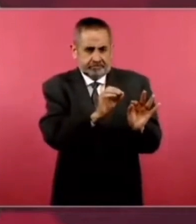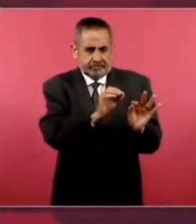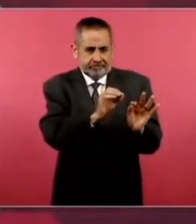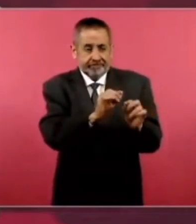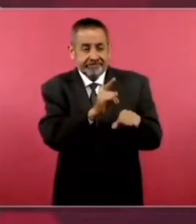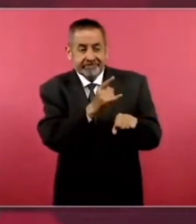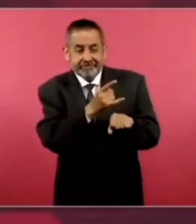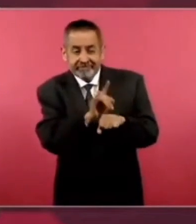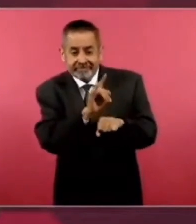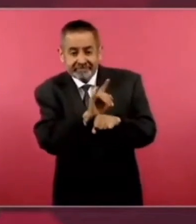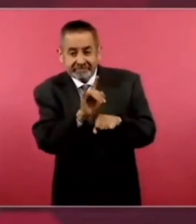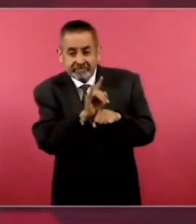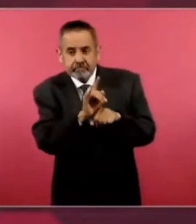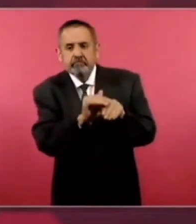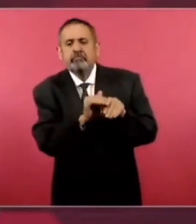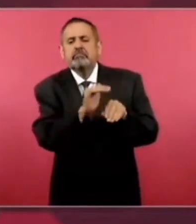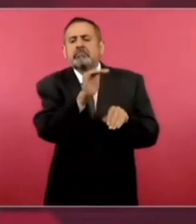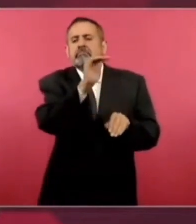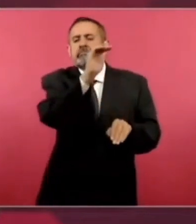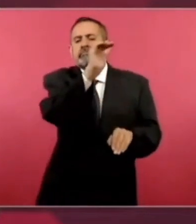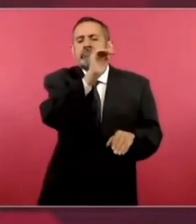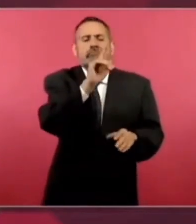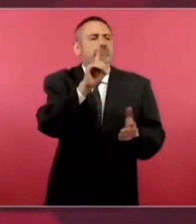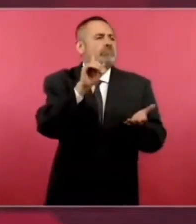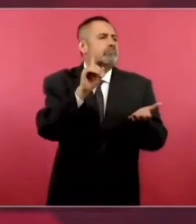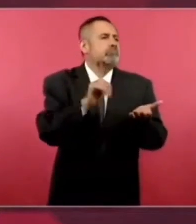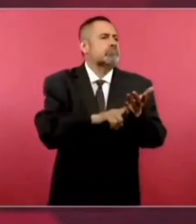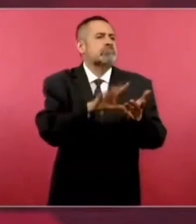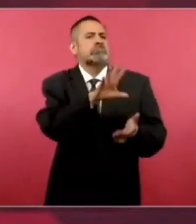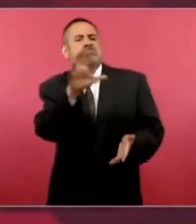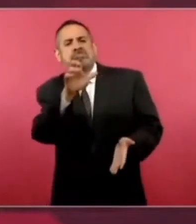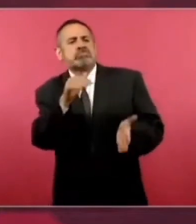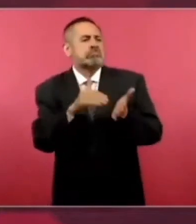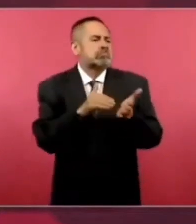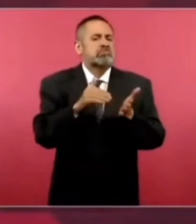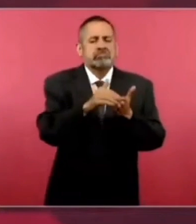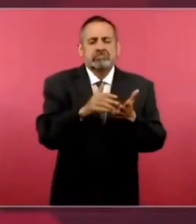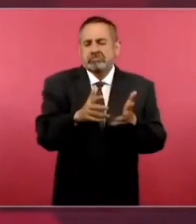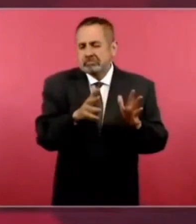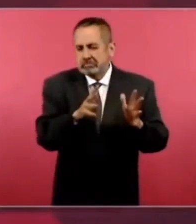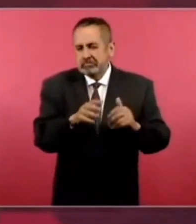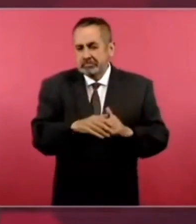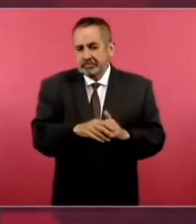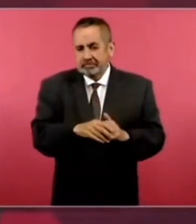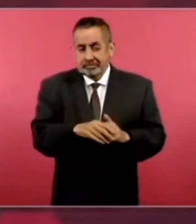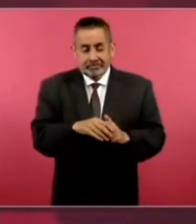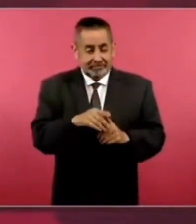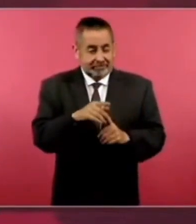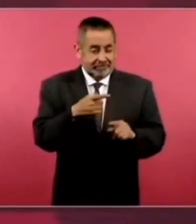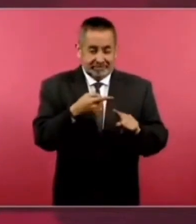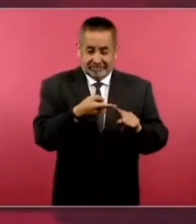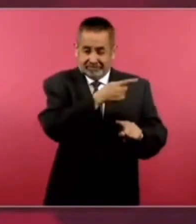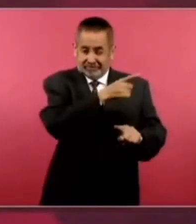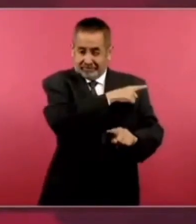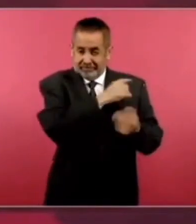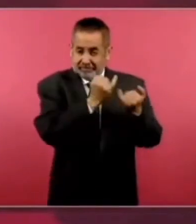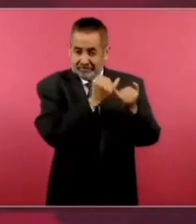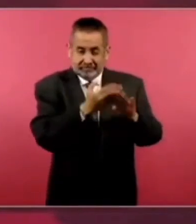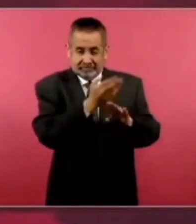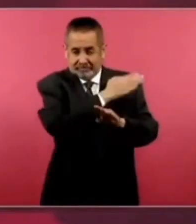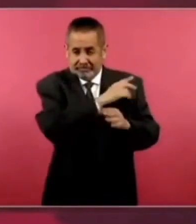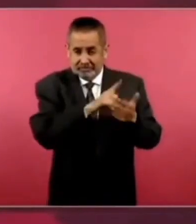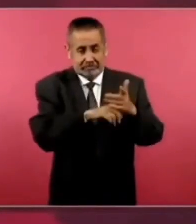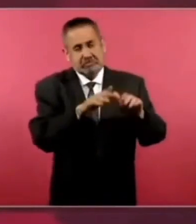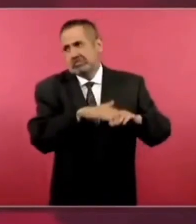es tan responsable, pueden cobrar mil quinientos. Y si es como las que prevalecían antes,